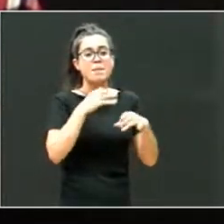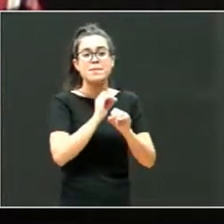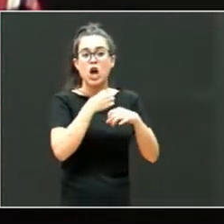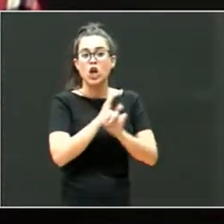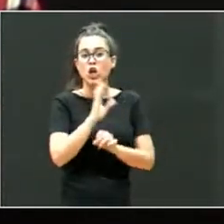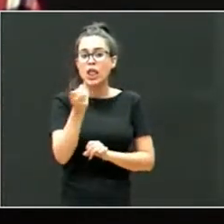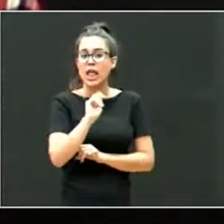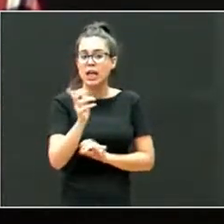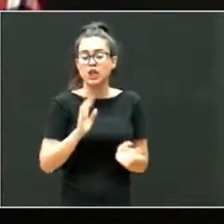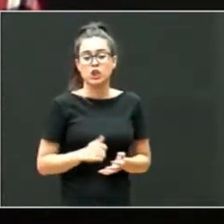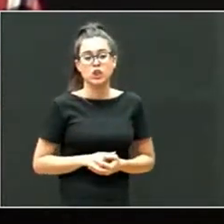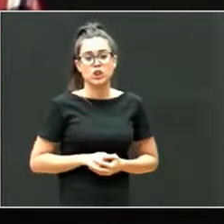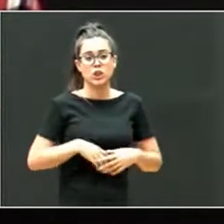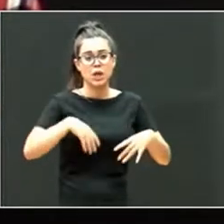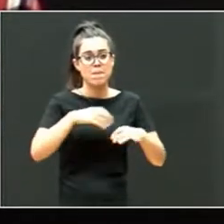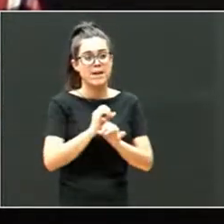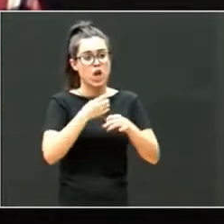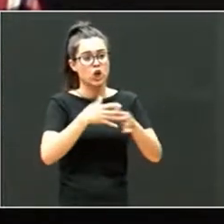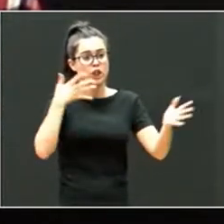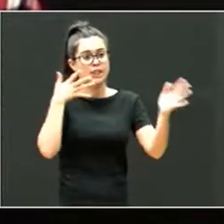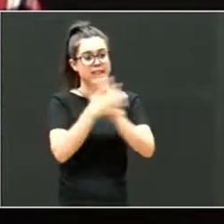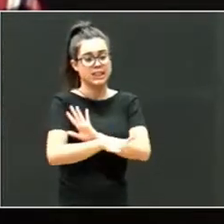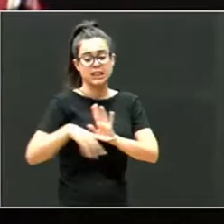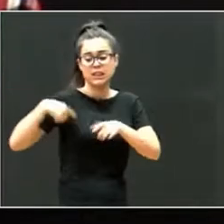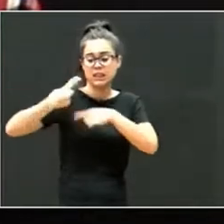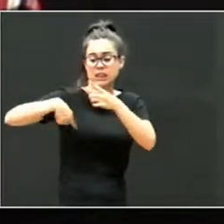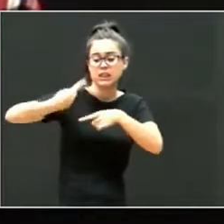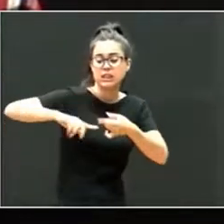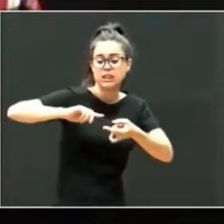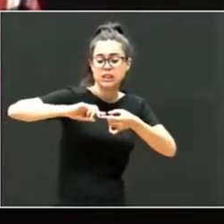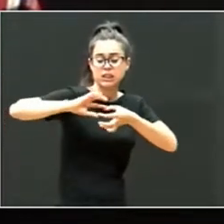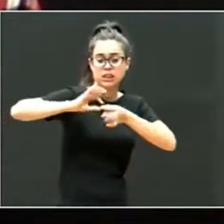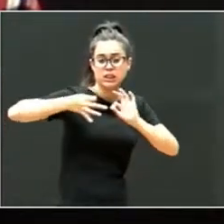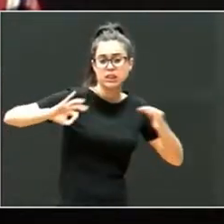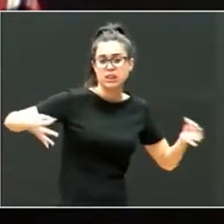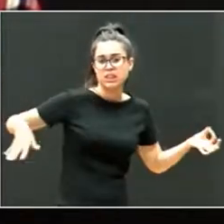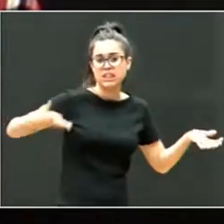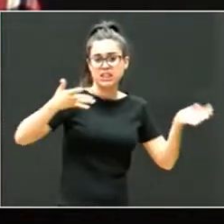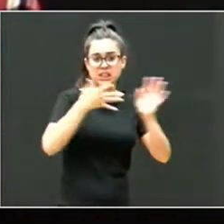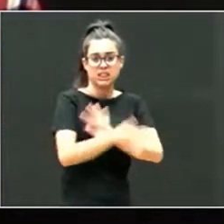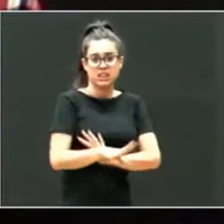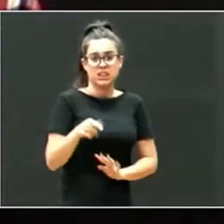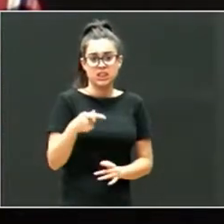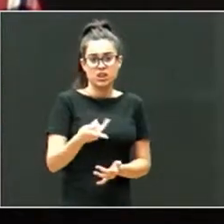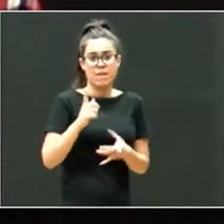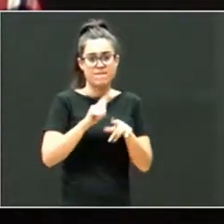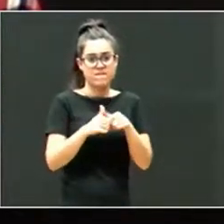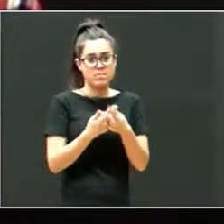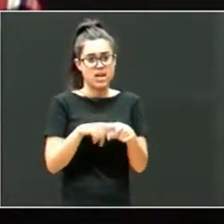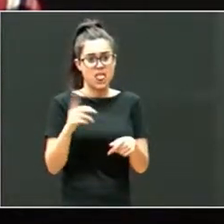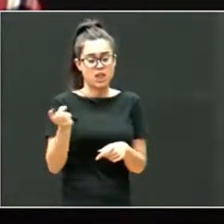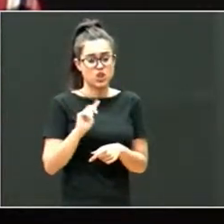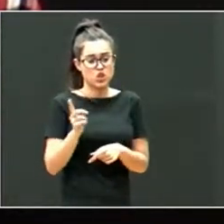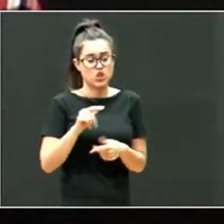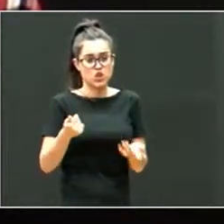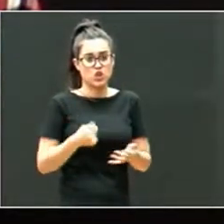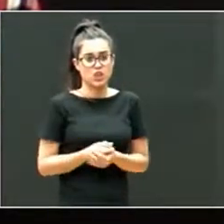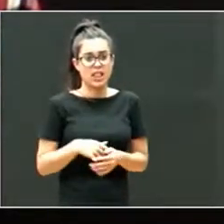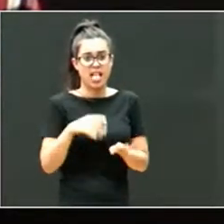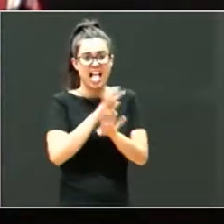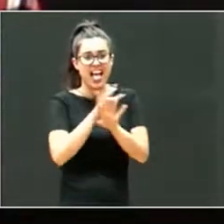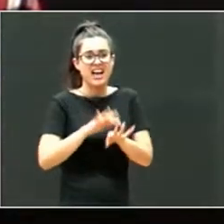La biología no determina la vida familiar. Es decir, los vínculos no son biológicos, no existen los vínculos biológicos, solo existen los vínculos